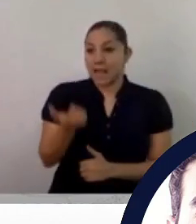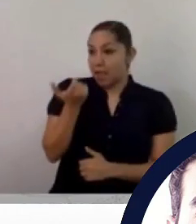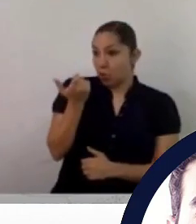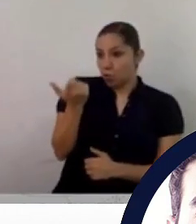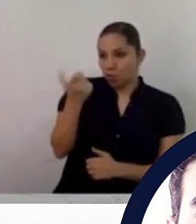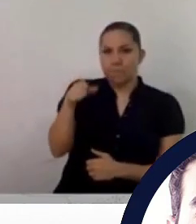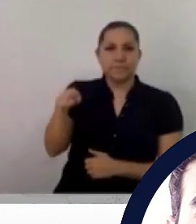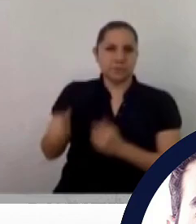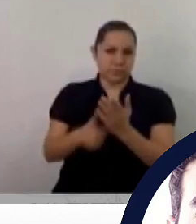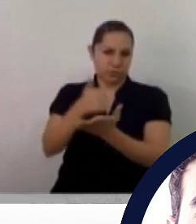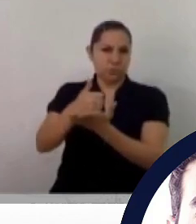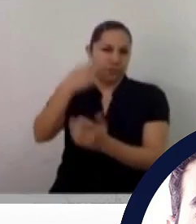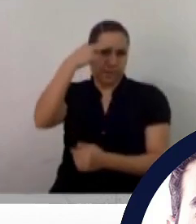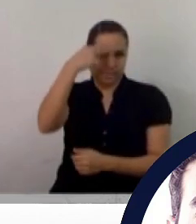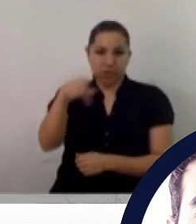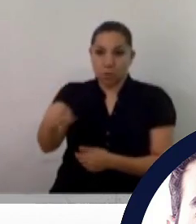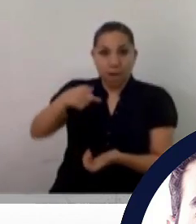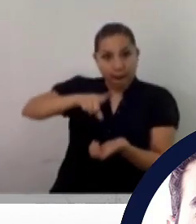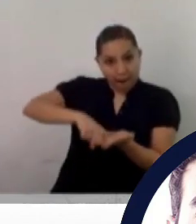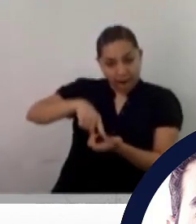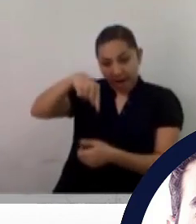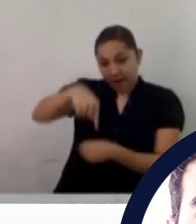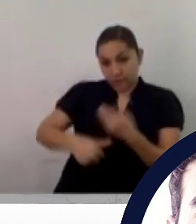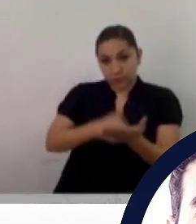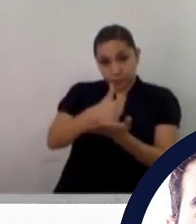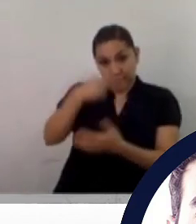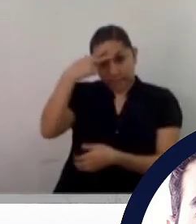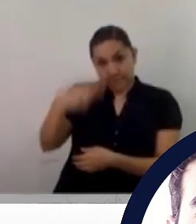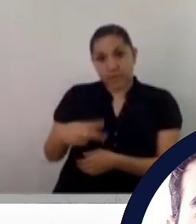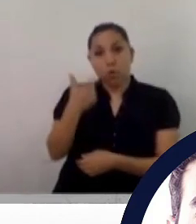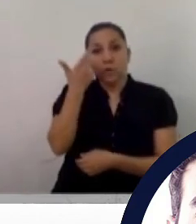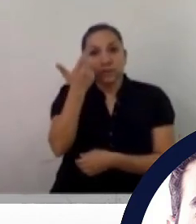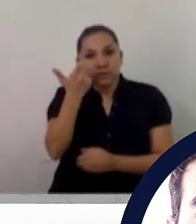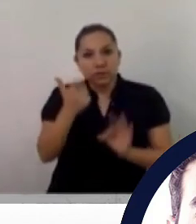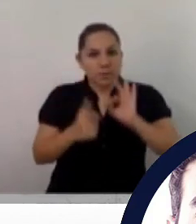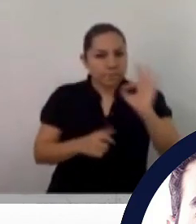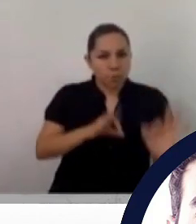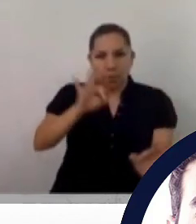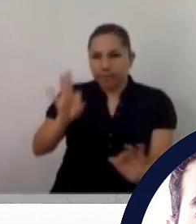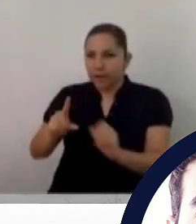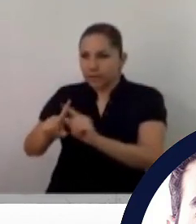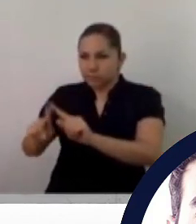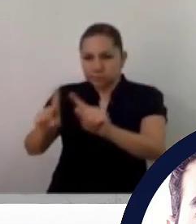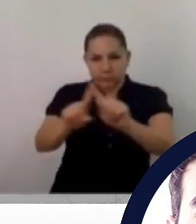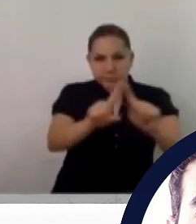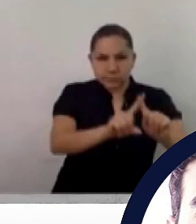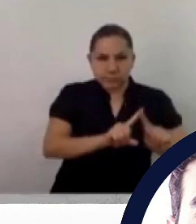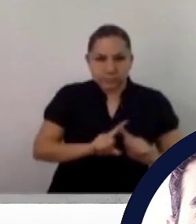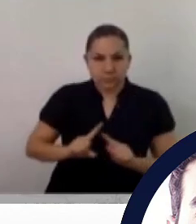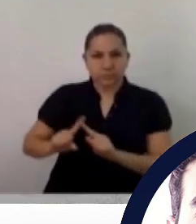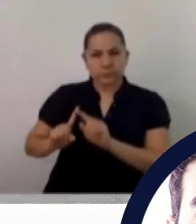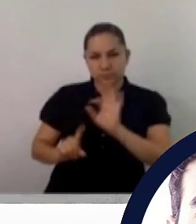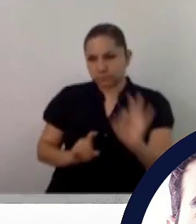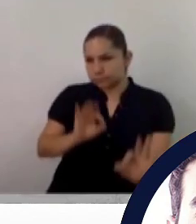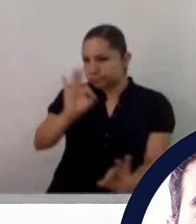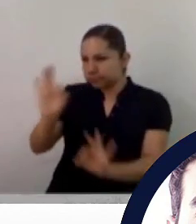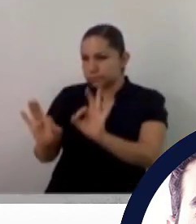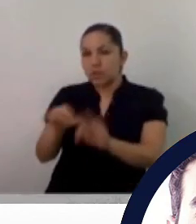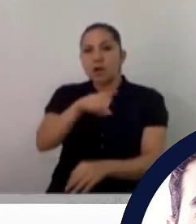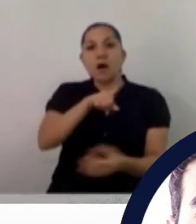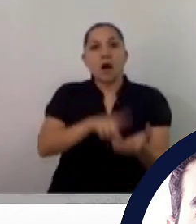ojo, Sonora no obtuvo ninguna medalla de oro, plata y bronce en estos 10 índices en estados,